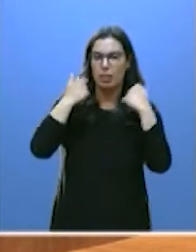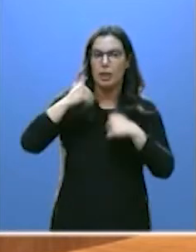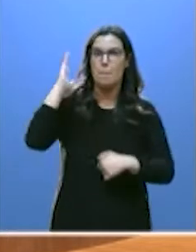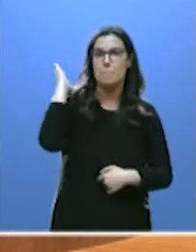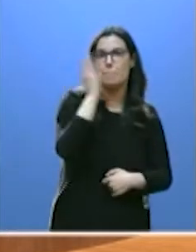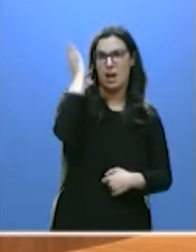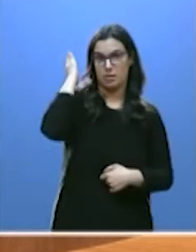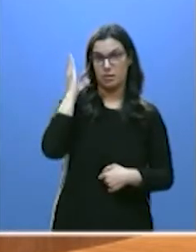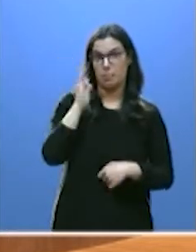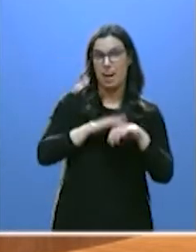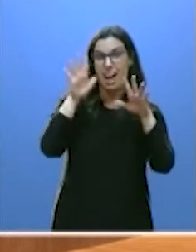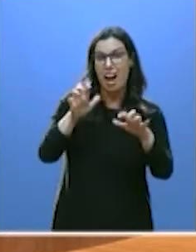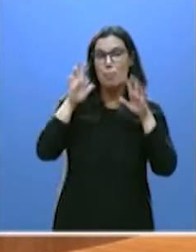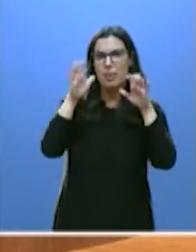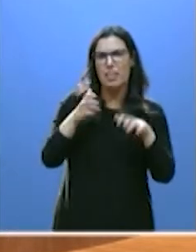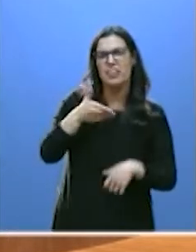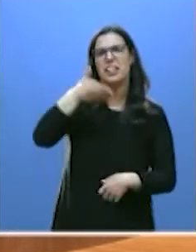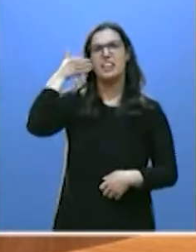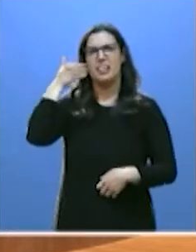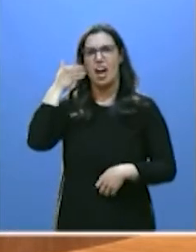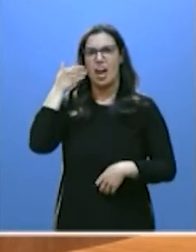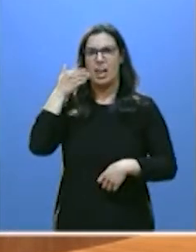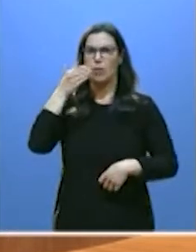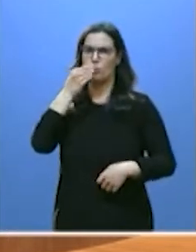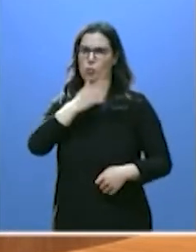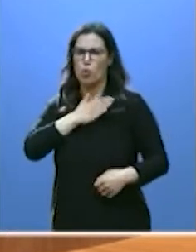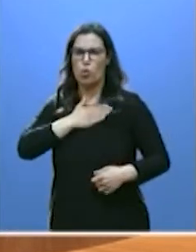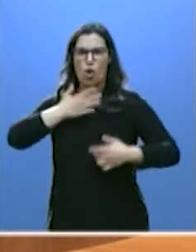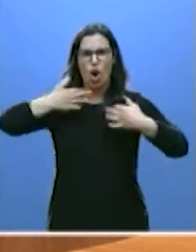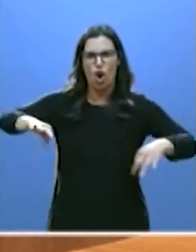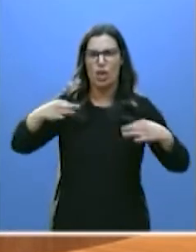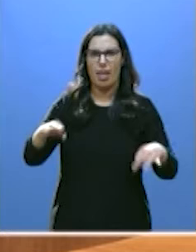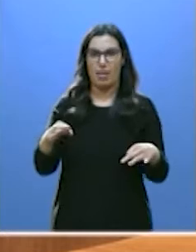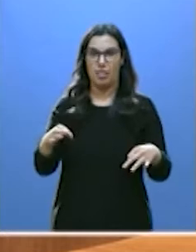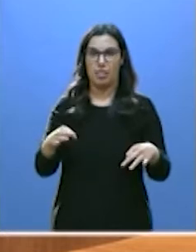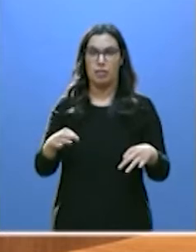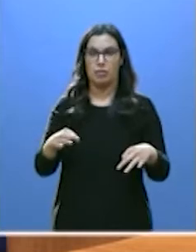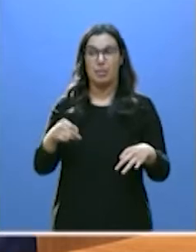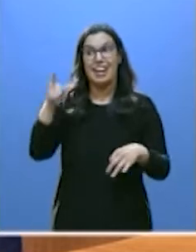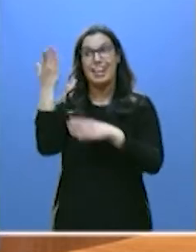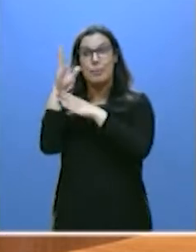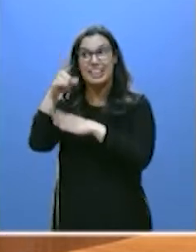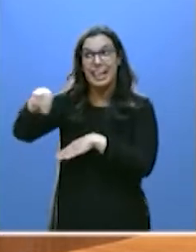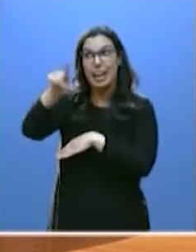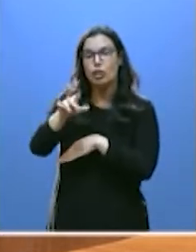y de lealtad. En nombre propio y en nombre de todas y cada una de las personas de Castilla y León.